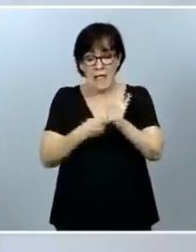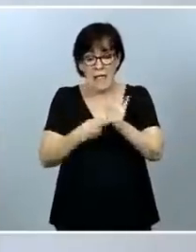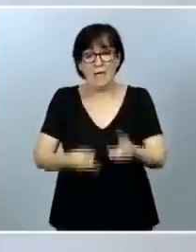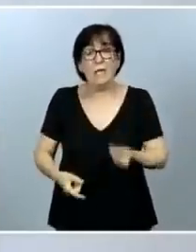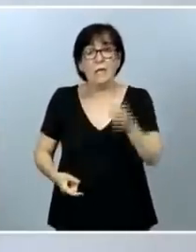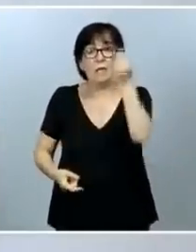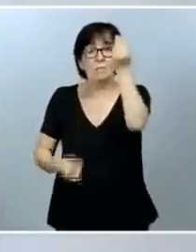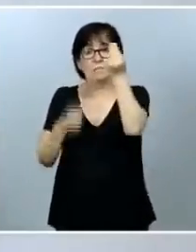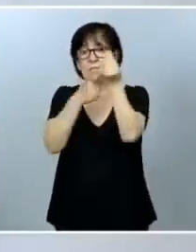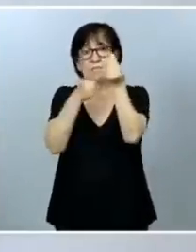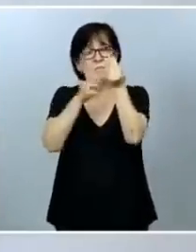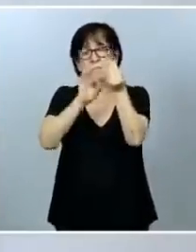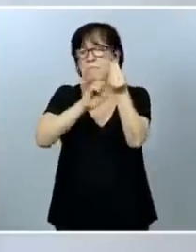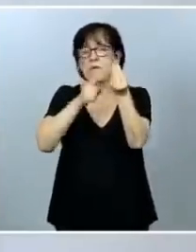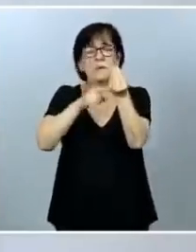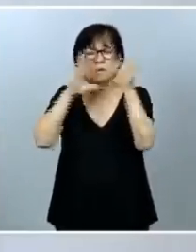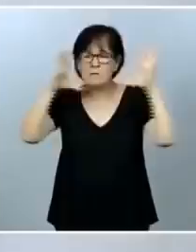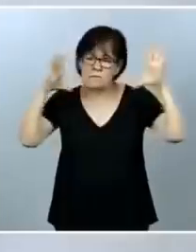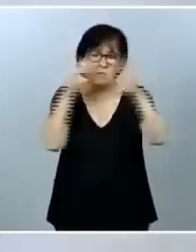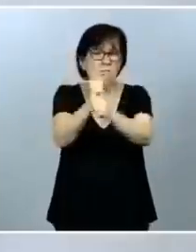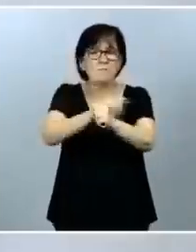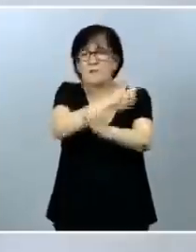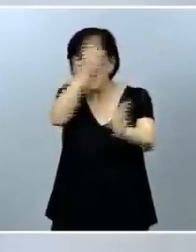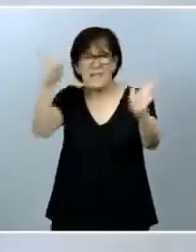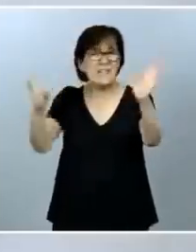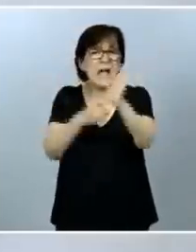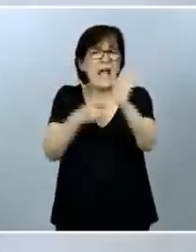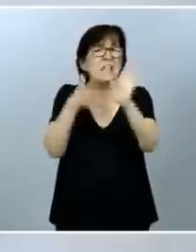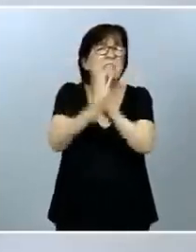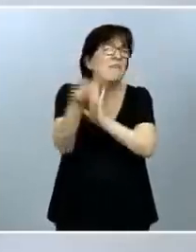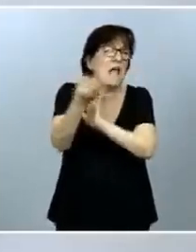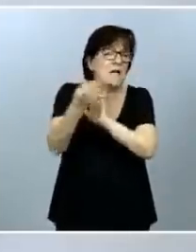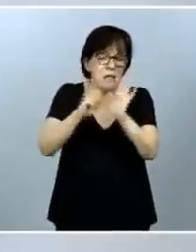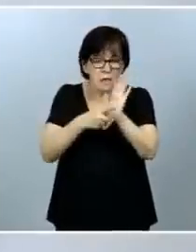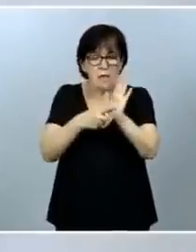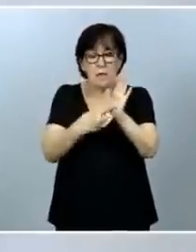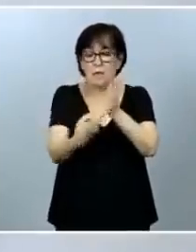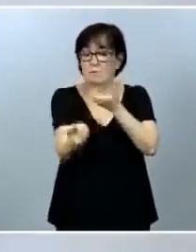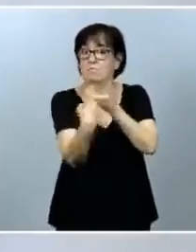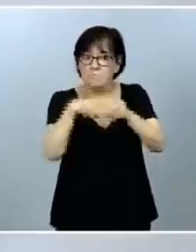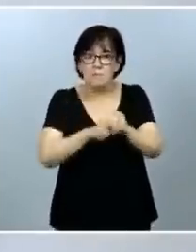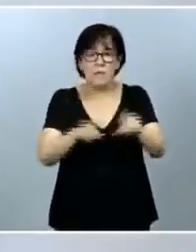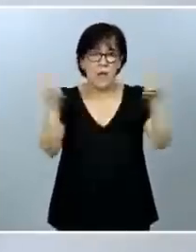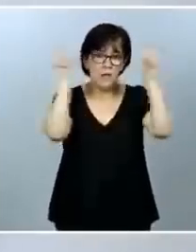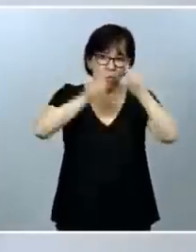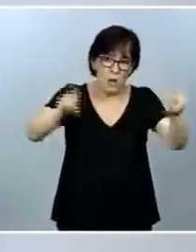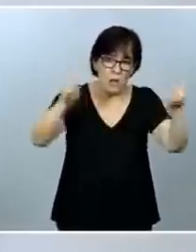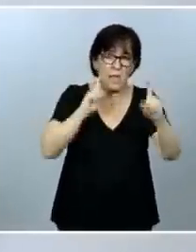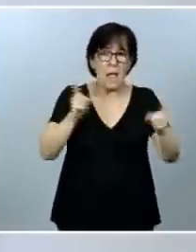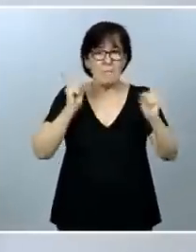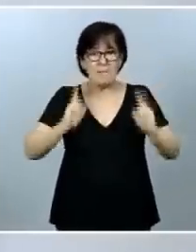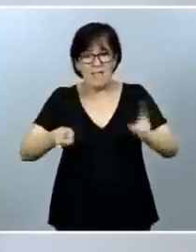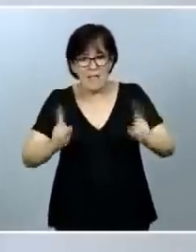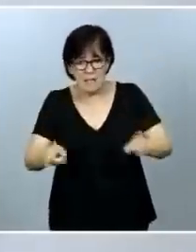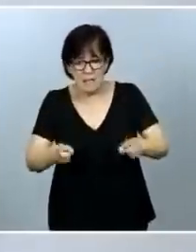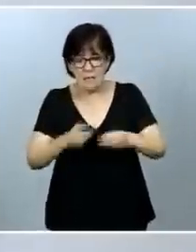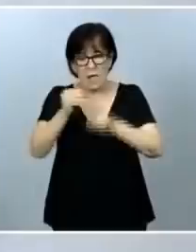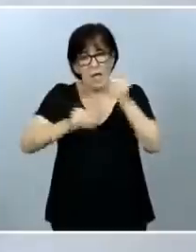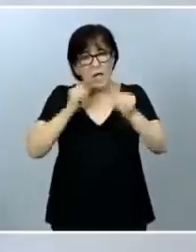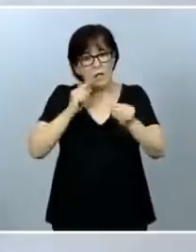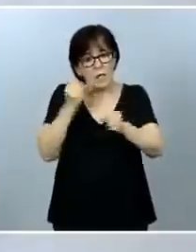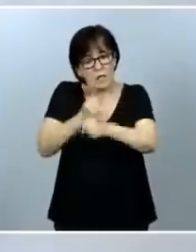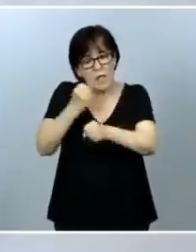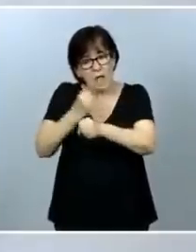enfoque integral. ¿Qué quiere decir que es un enfoque integral? Que interviene en el ámbito educativo, en el preventivo, que establece nuevas tareas y